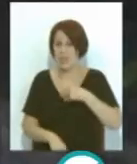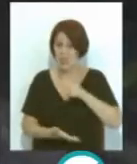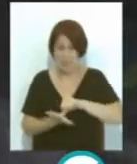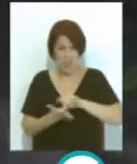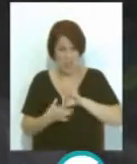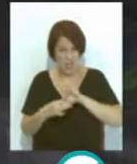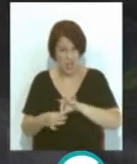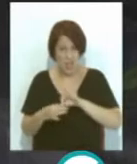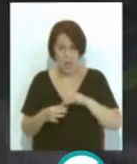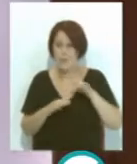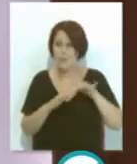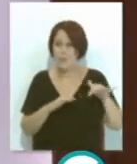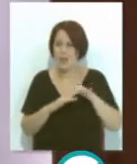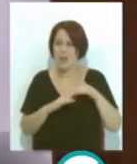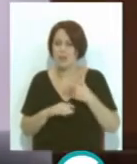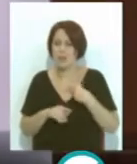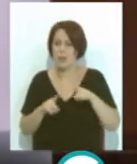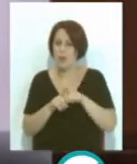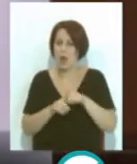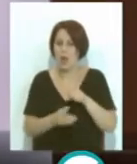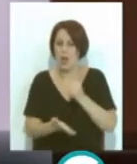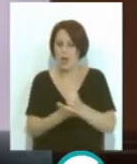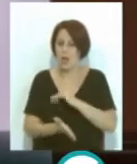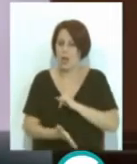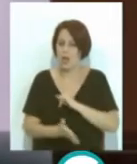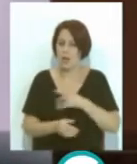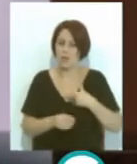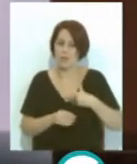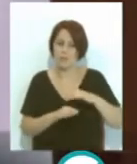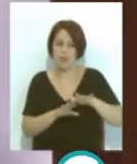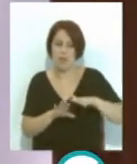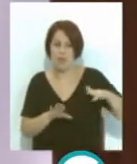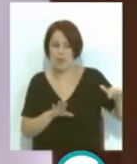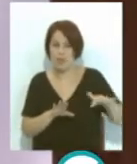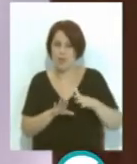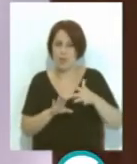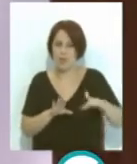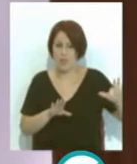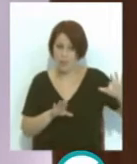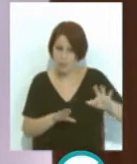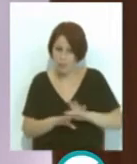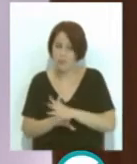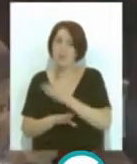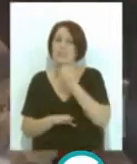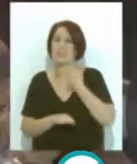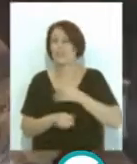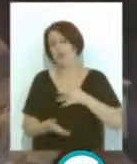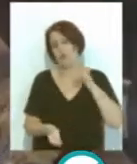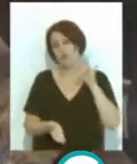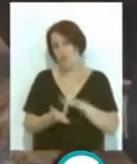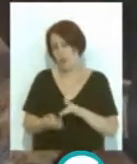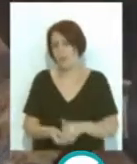relacionada con el mar y emblema de una costa que aún guarda la huella de los maremotos que golpearon